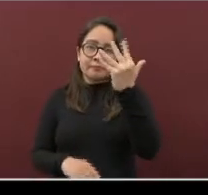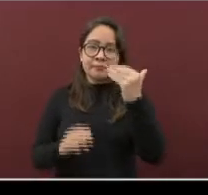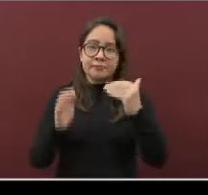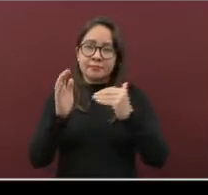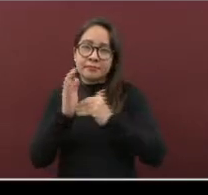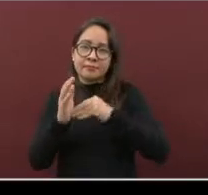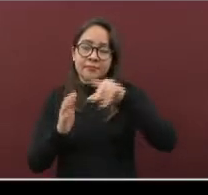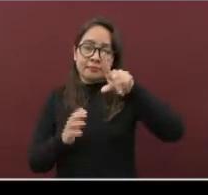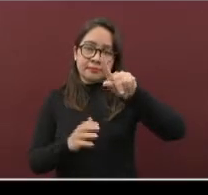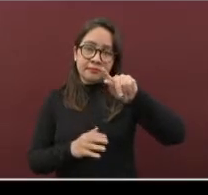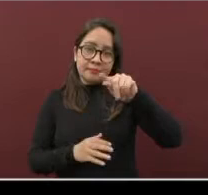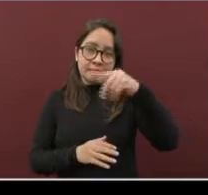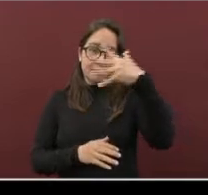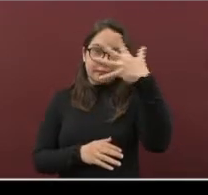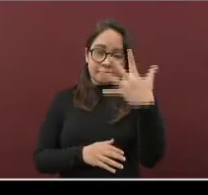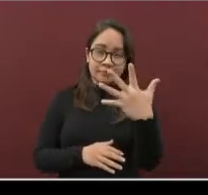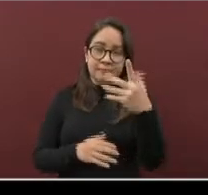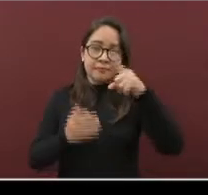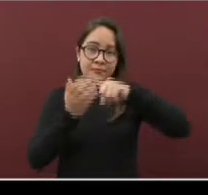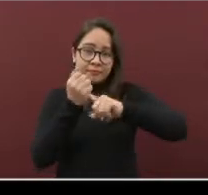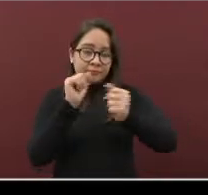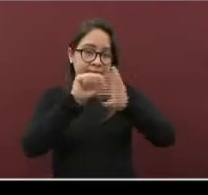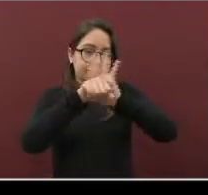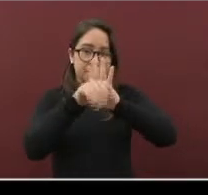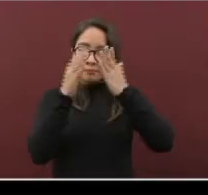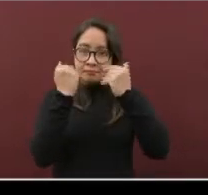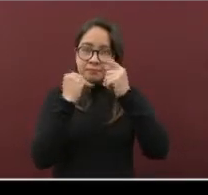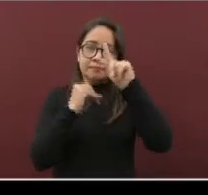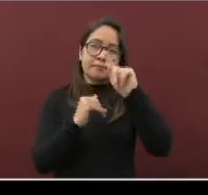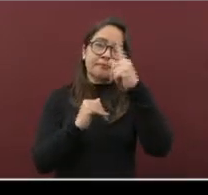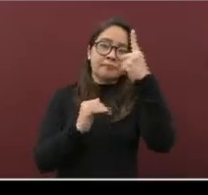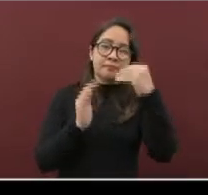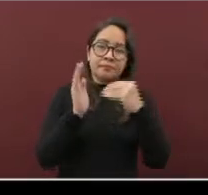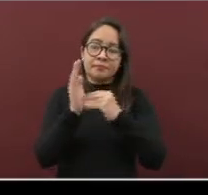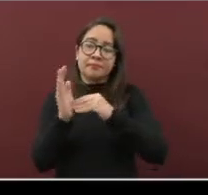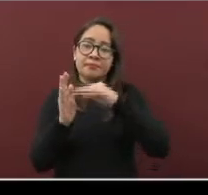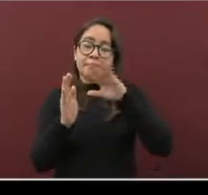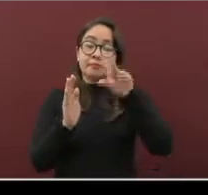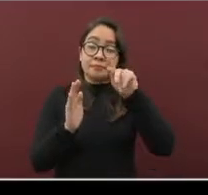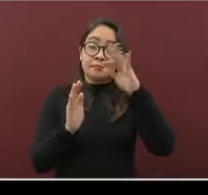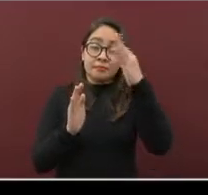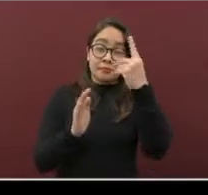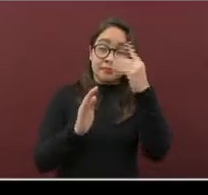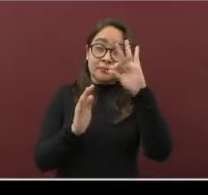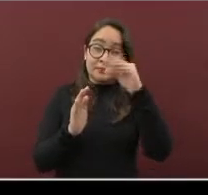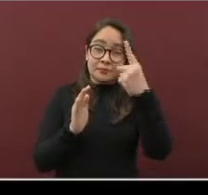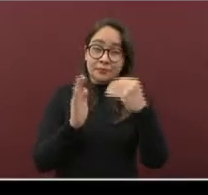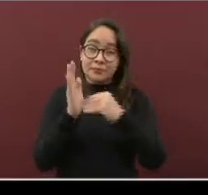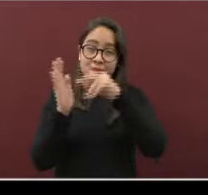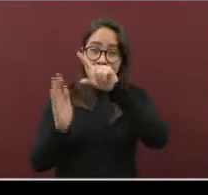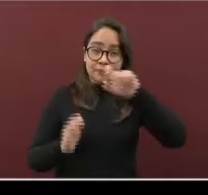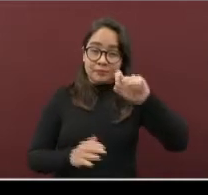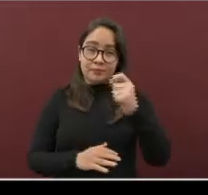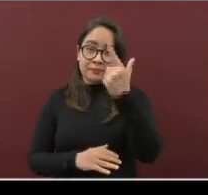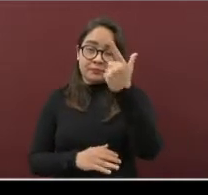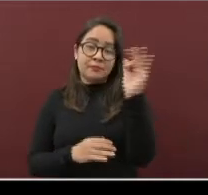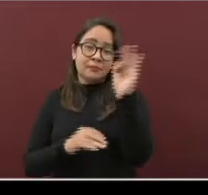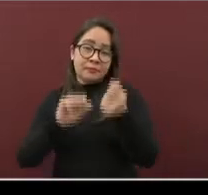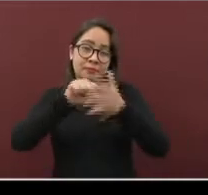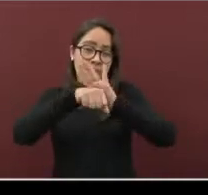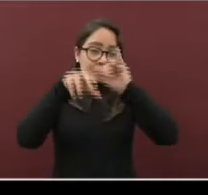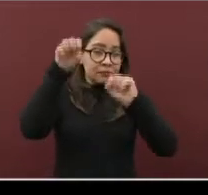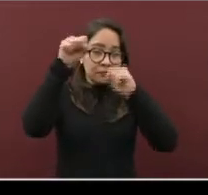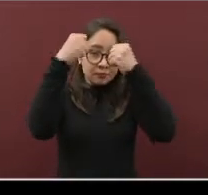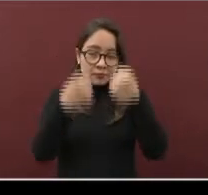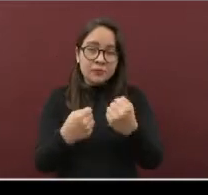negativos son 41.127, sospechosos 11.397 y 7